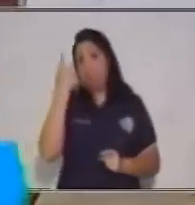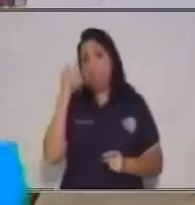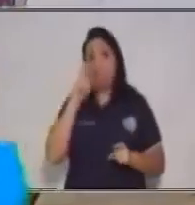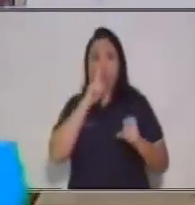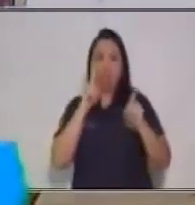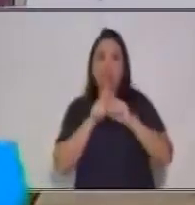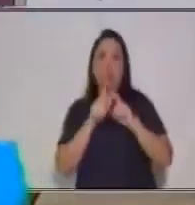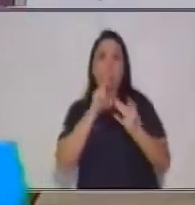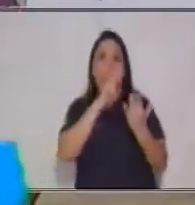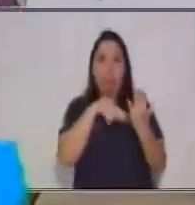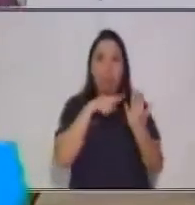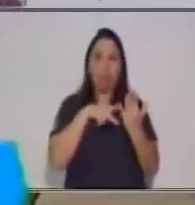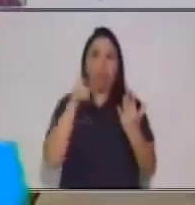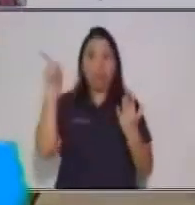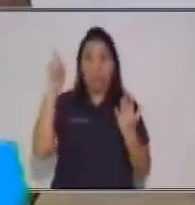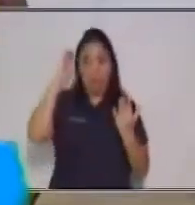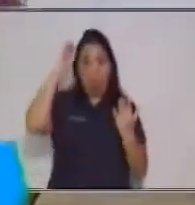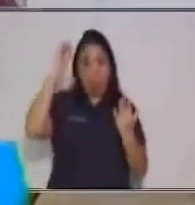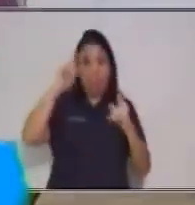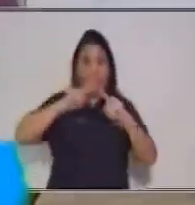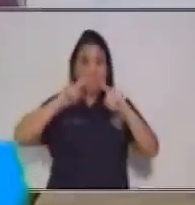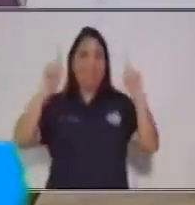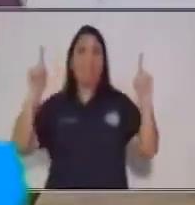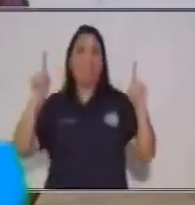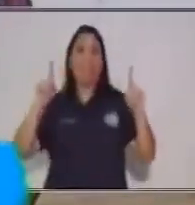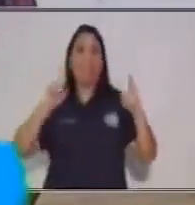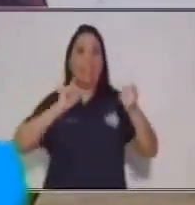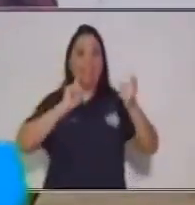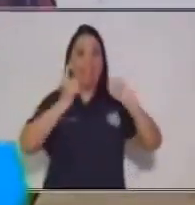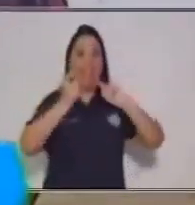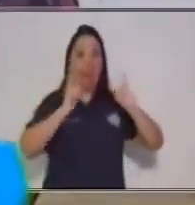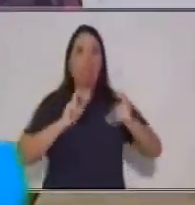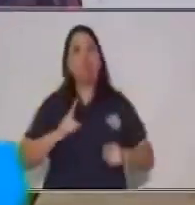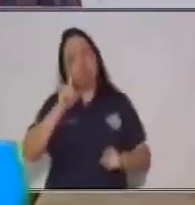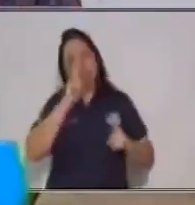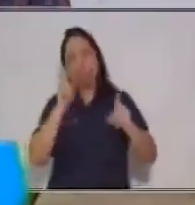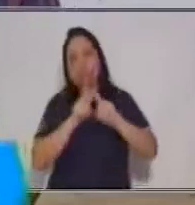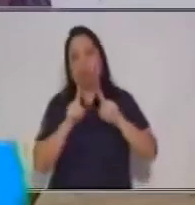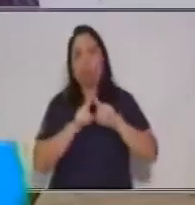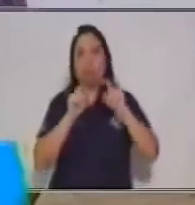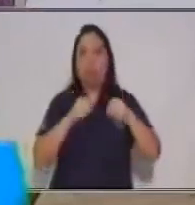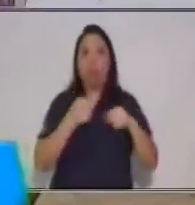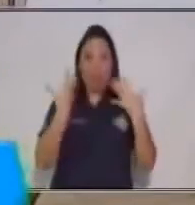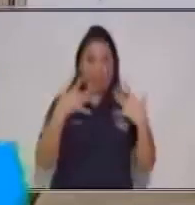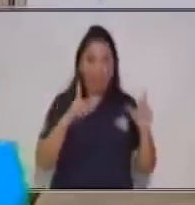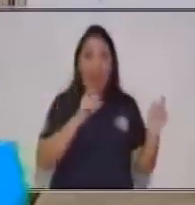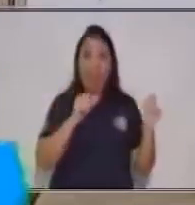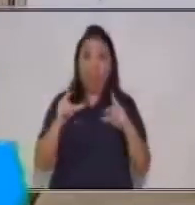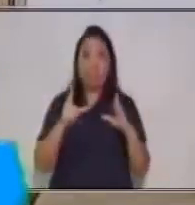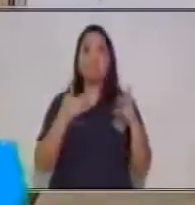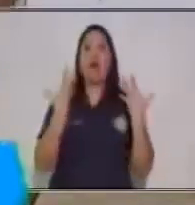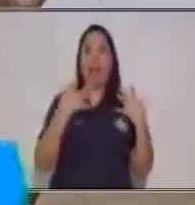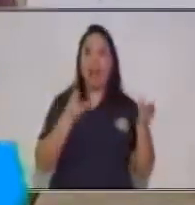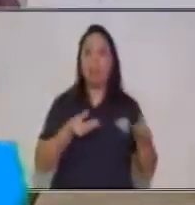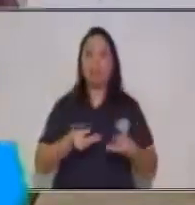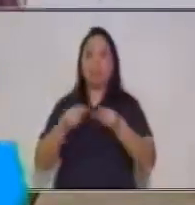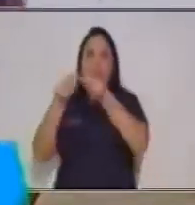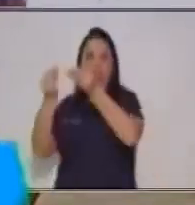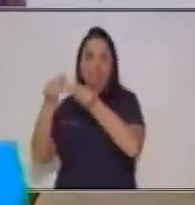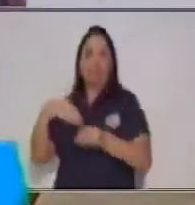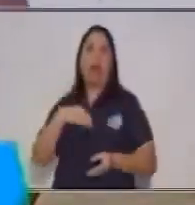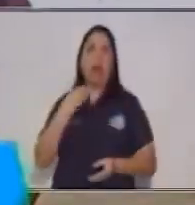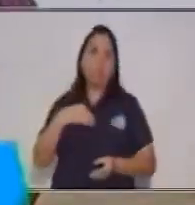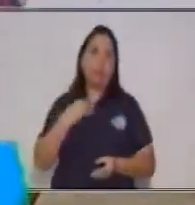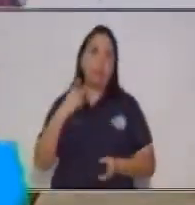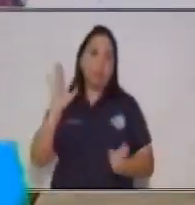porque ellas también te ayudarán a corregir lo que has escrito. Ellas te podrán decir, si se entiende, no se entiende, yo le